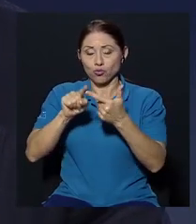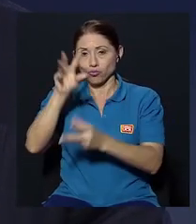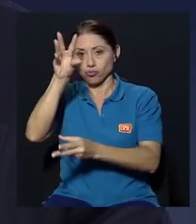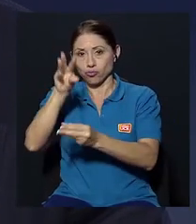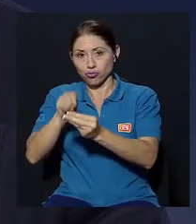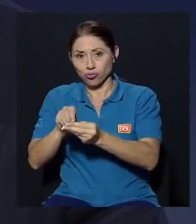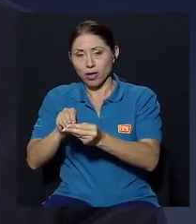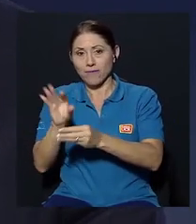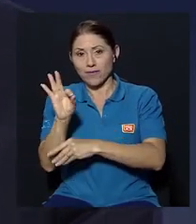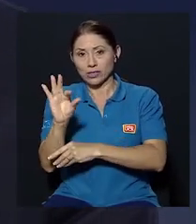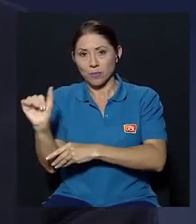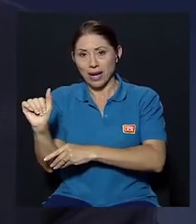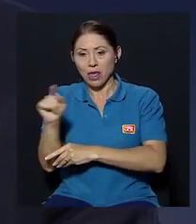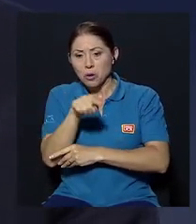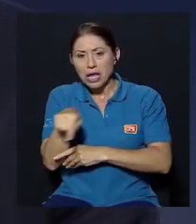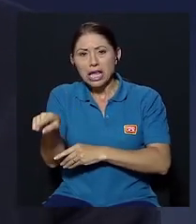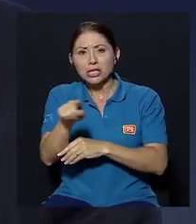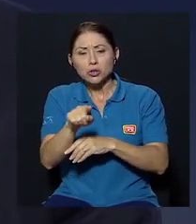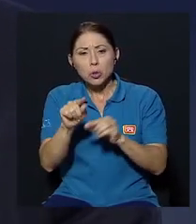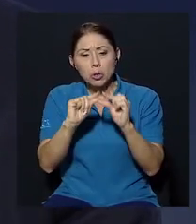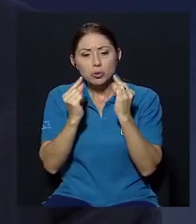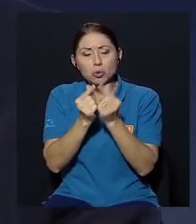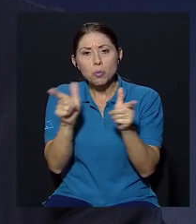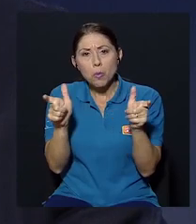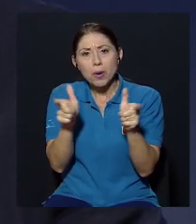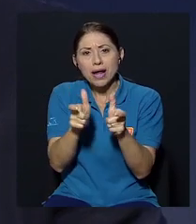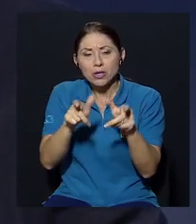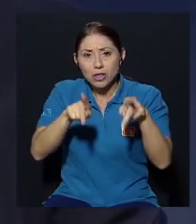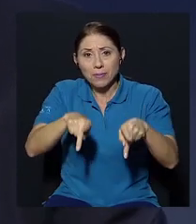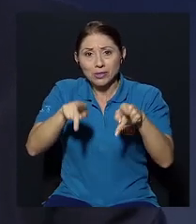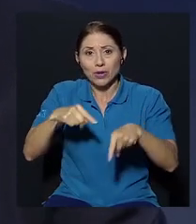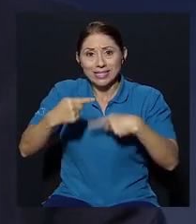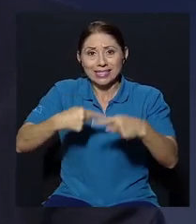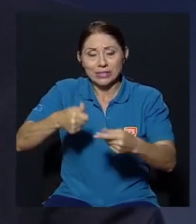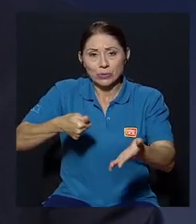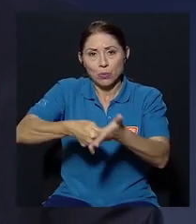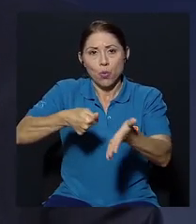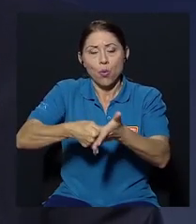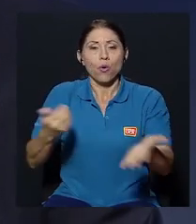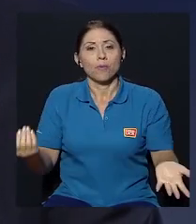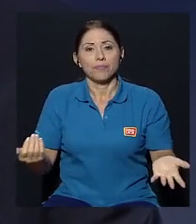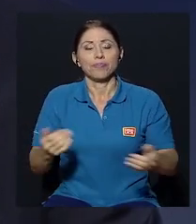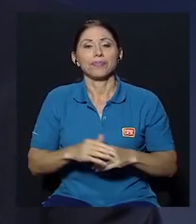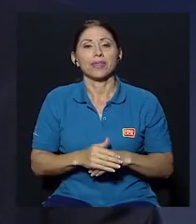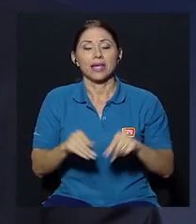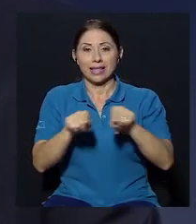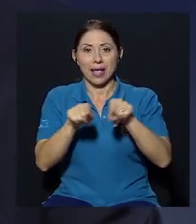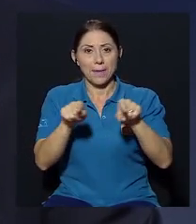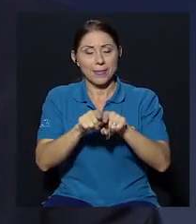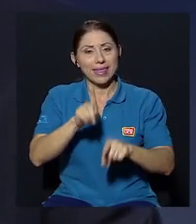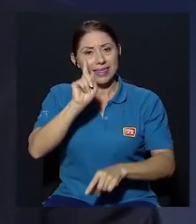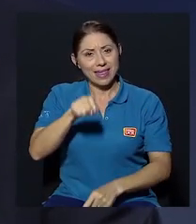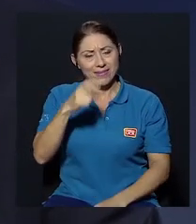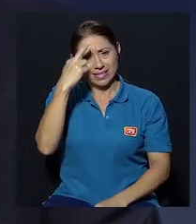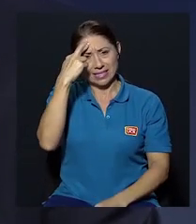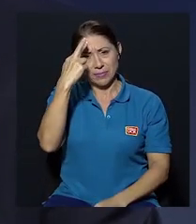Carlos Alvarado como don Fabricio es una parte pequeña del electorado y por otra parte